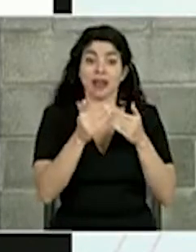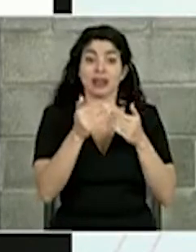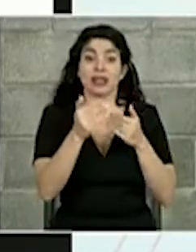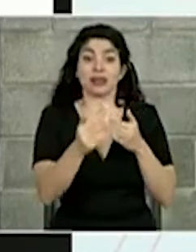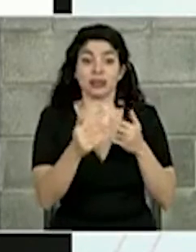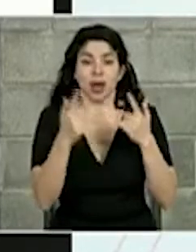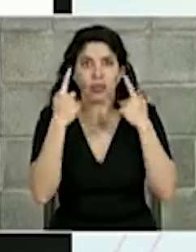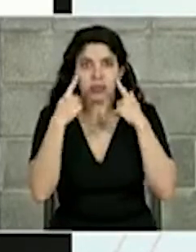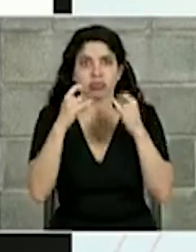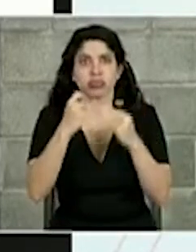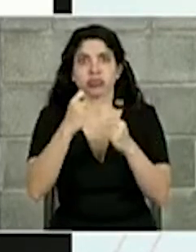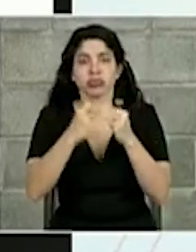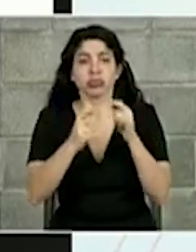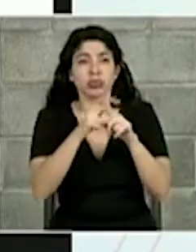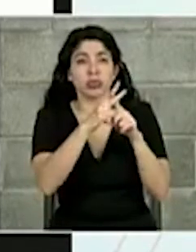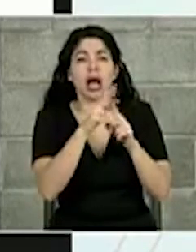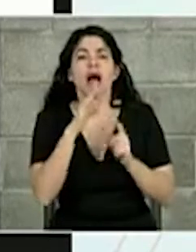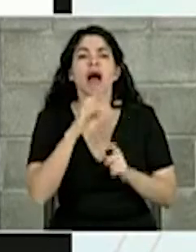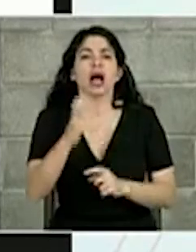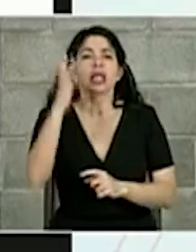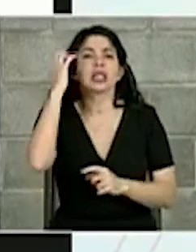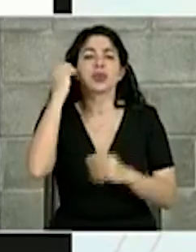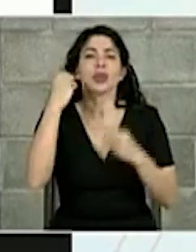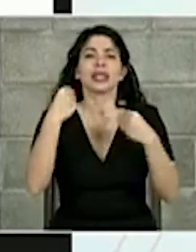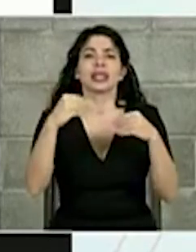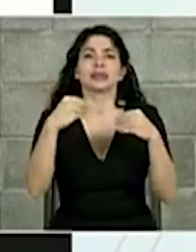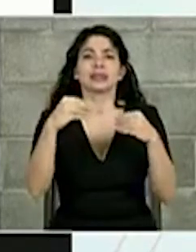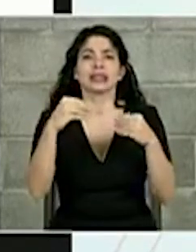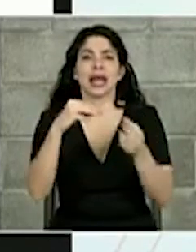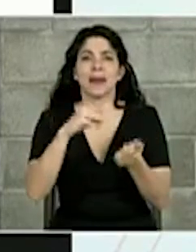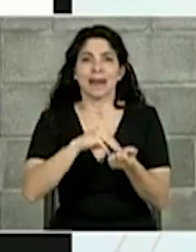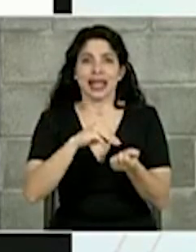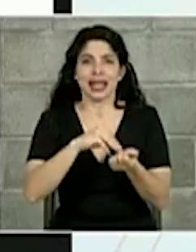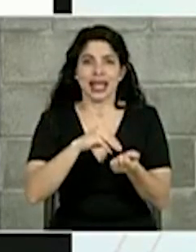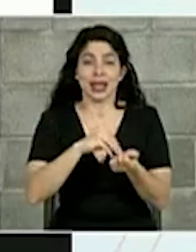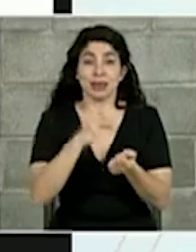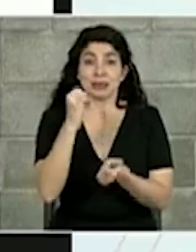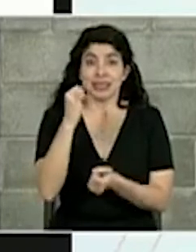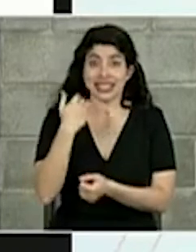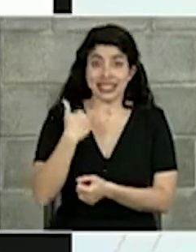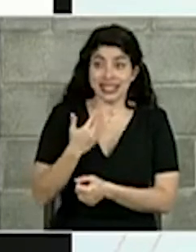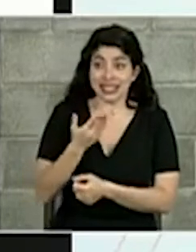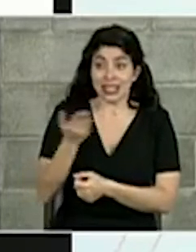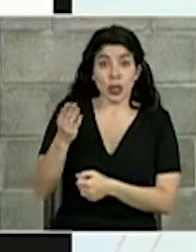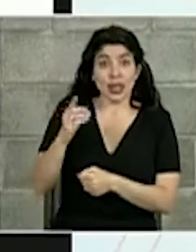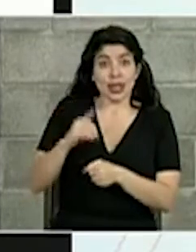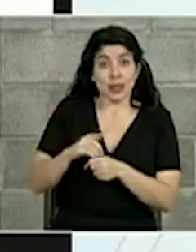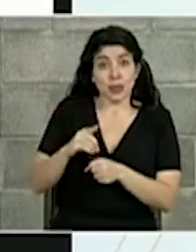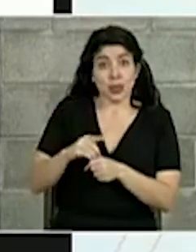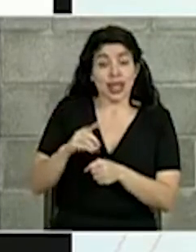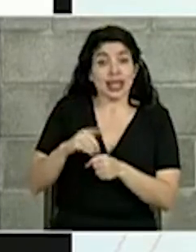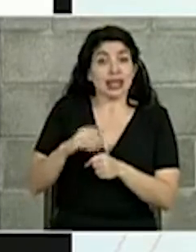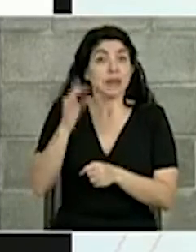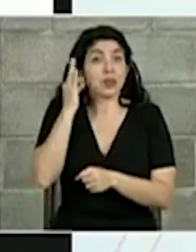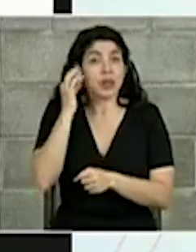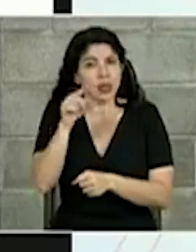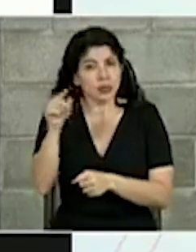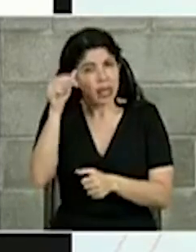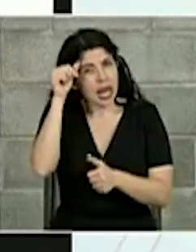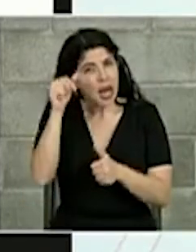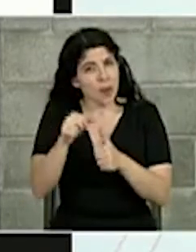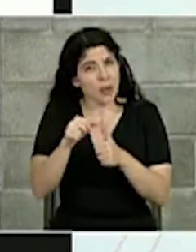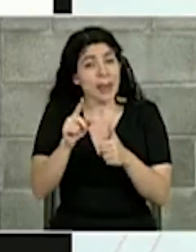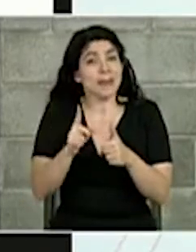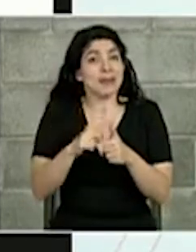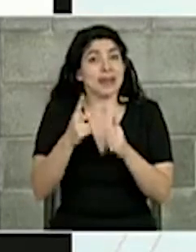concluye la restauración del antiguo dispensario médico. Si los señores y señoras diputados y diputadas recuerdan, en la